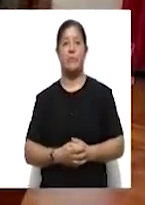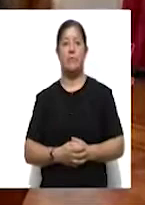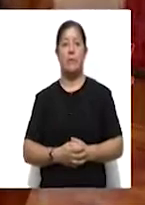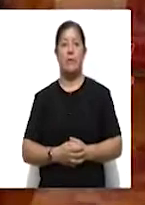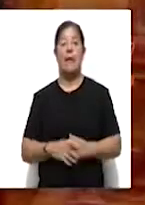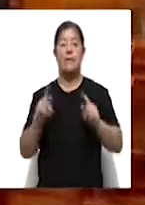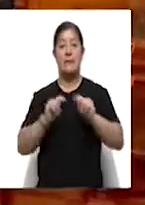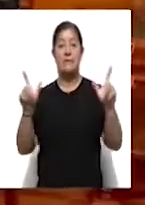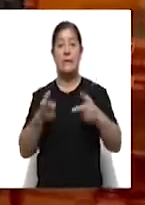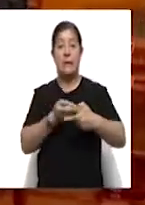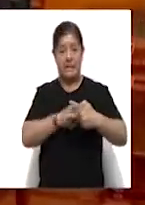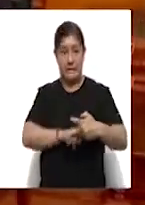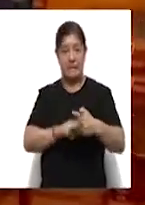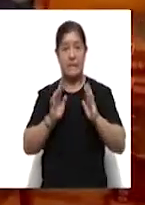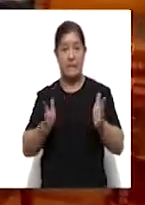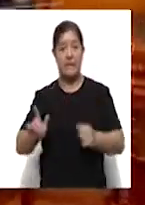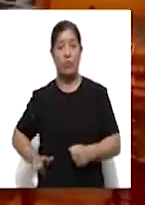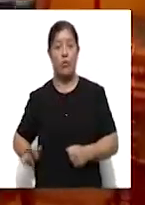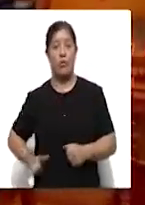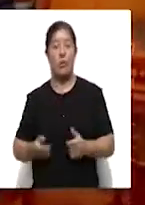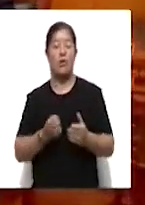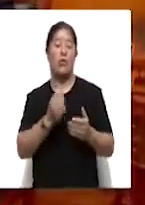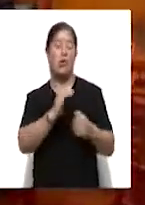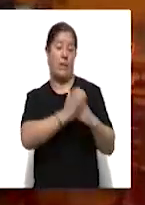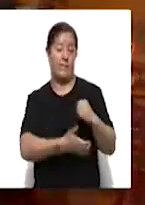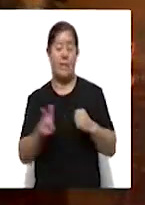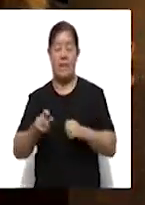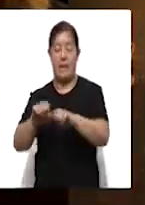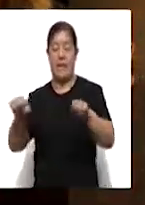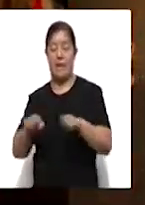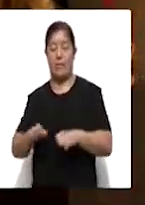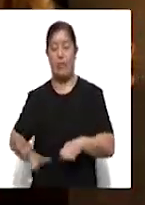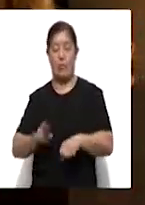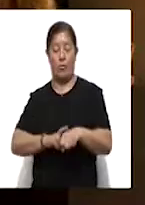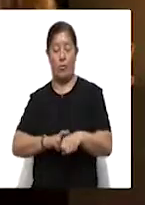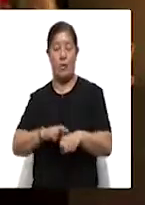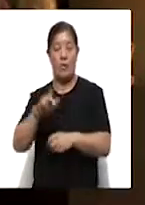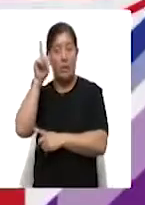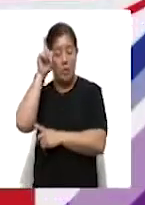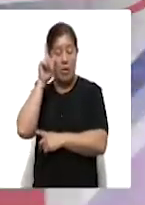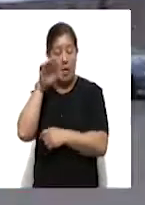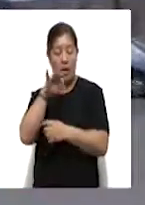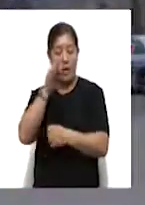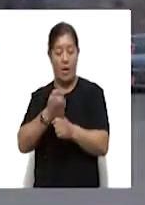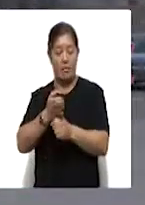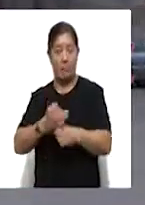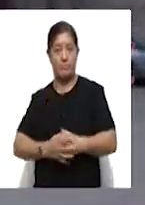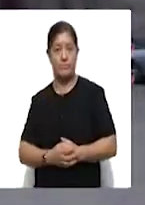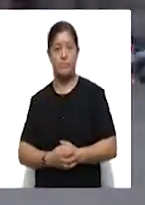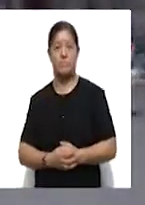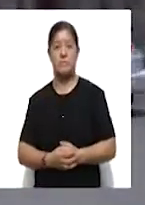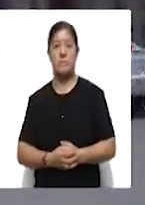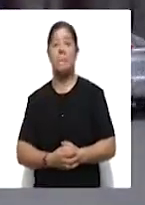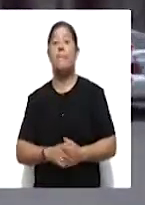Inicia en Tlaxcala la transición entre el gobierno saliente y el equipo de la gobernadora electa Lorena Cuellar Cisneros. Como